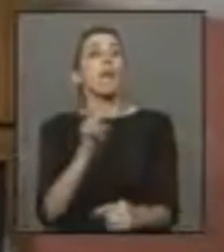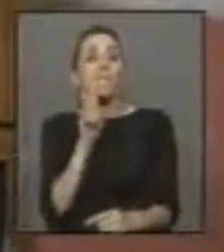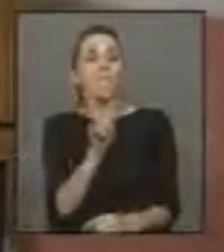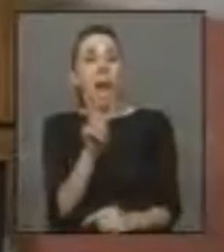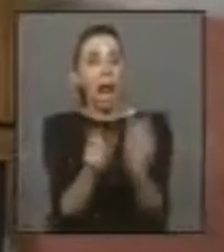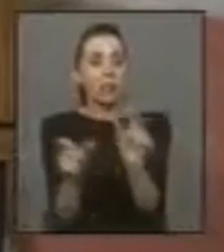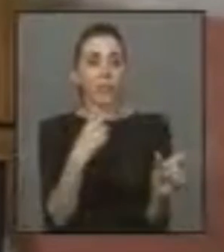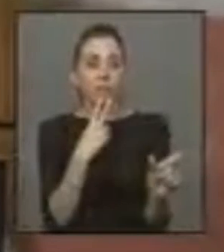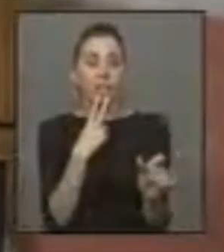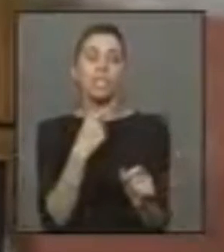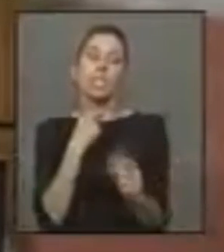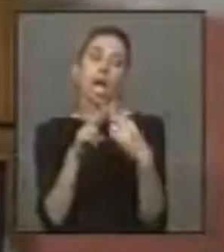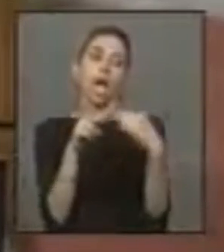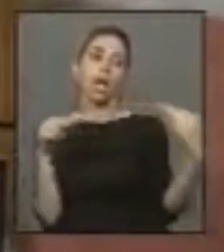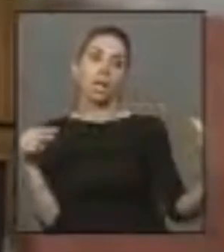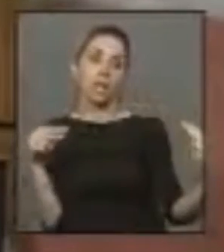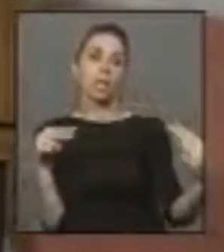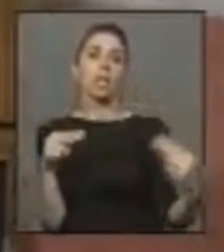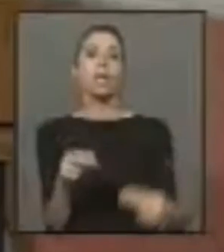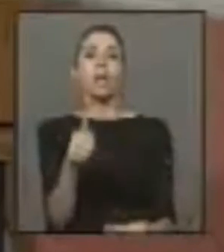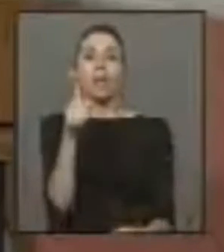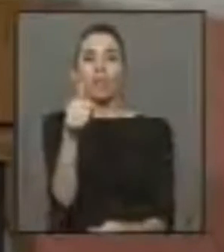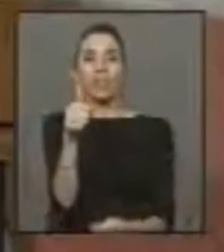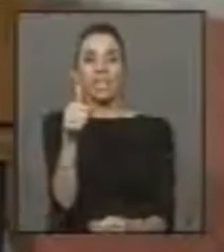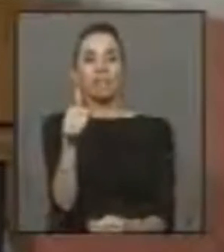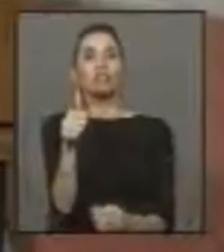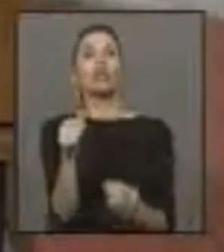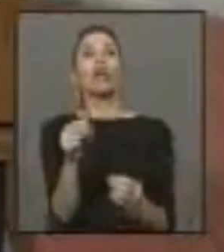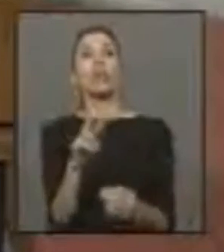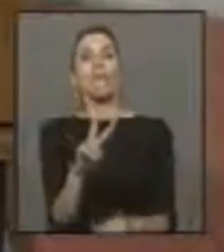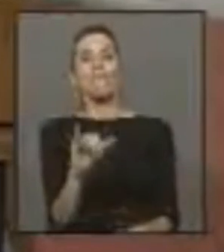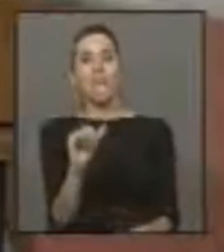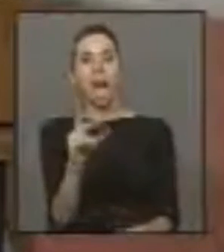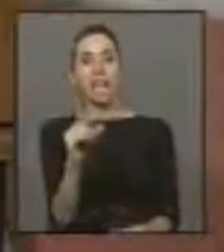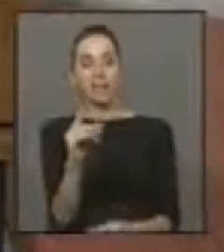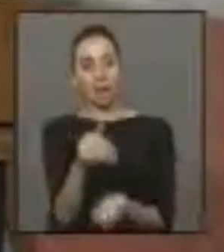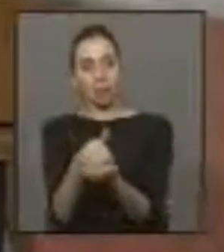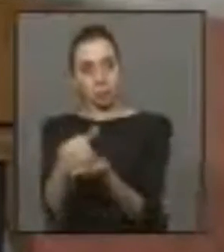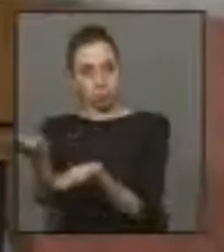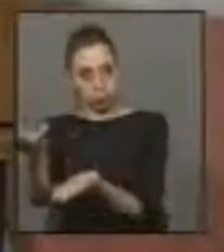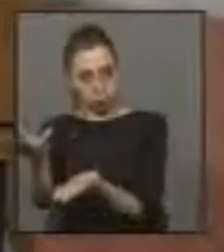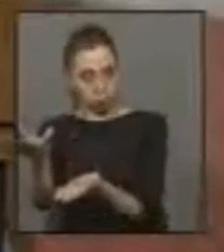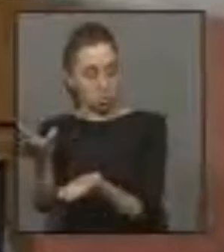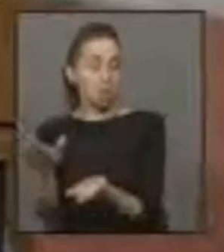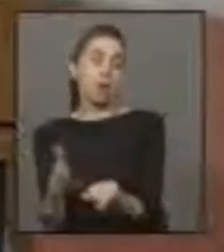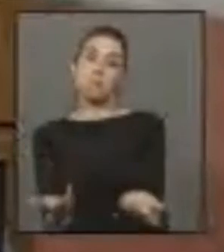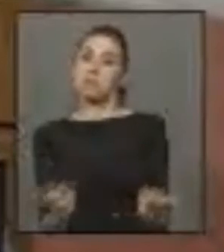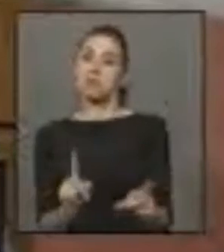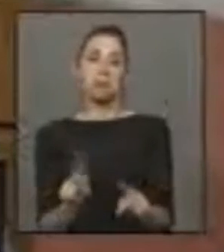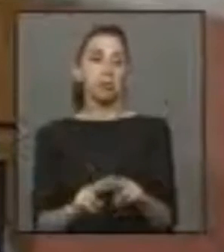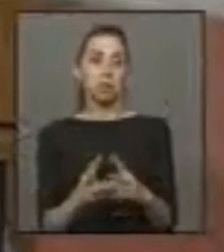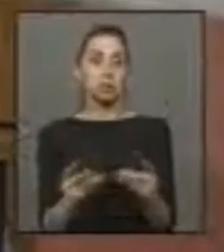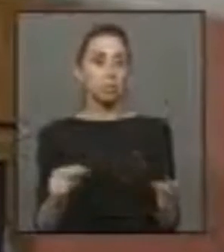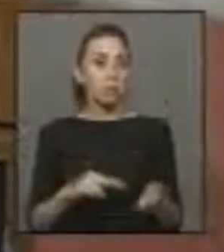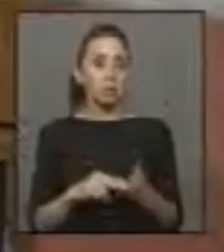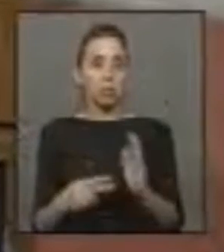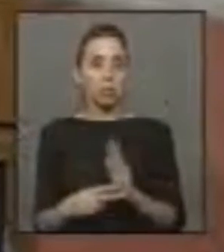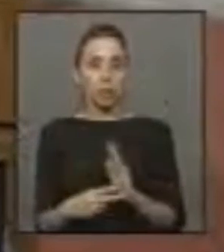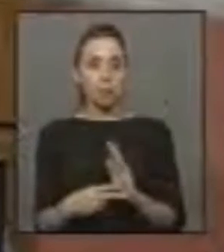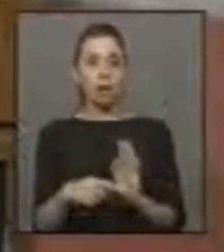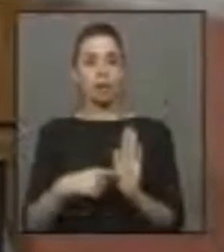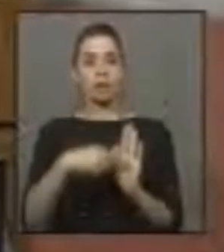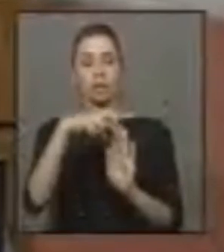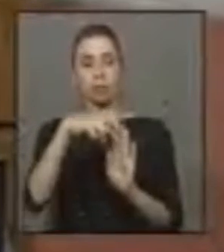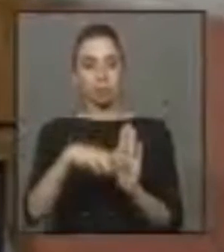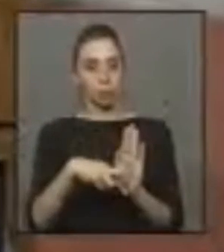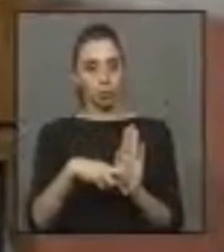La salida del director nacional de BDA fue un paso político, necesario por cierto, pero que no resuelve el problema de fondo respecto a este